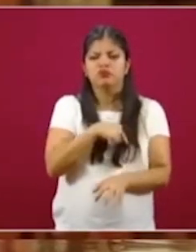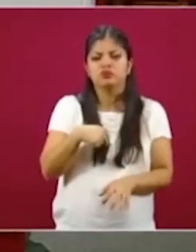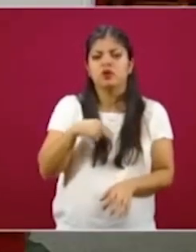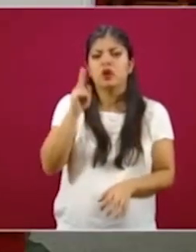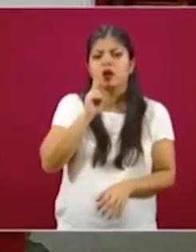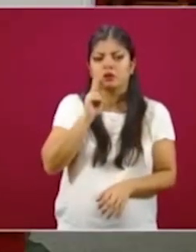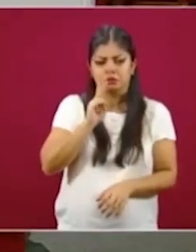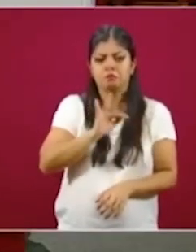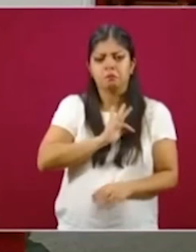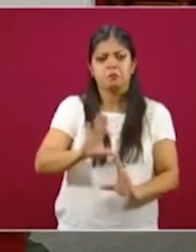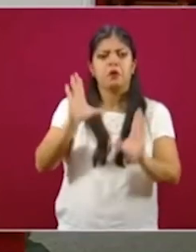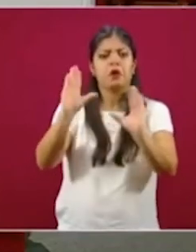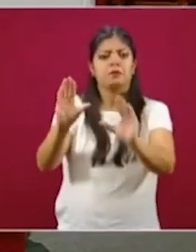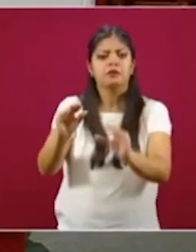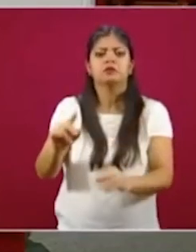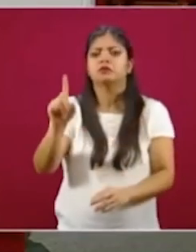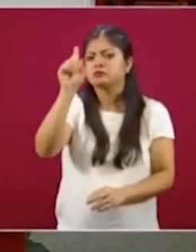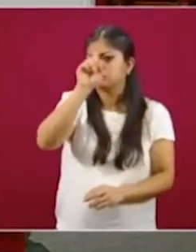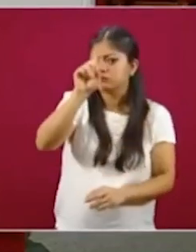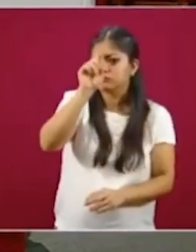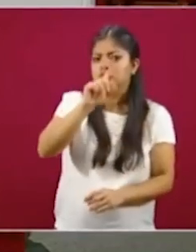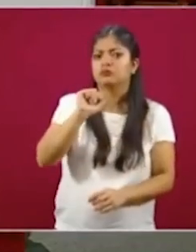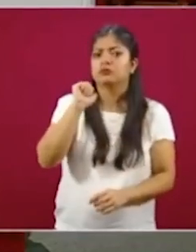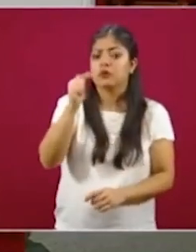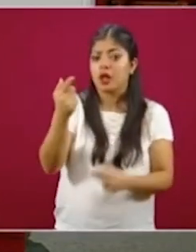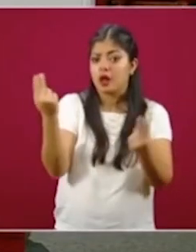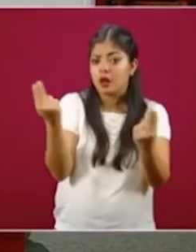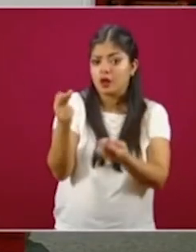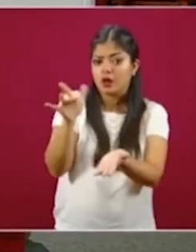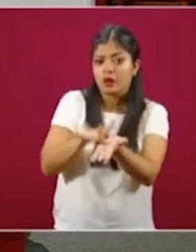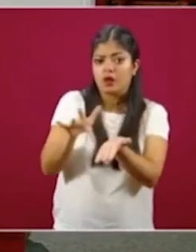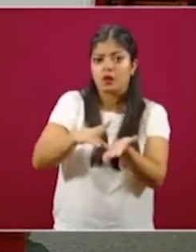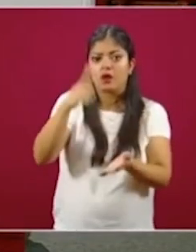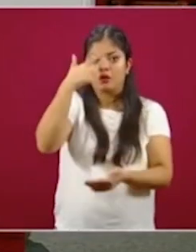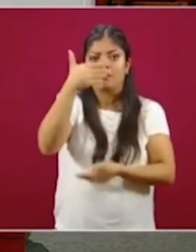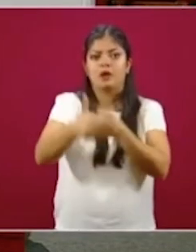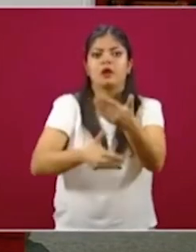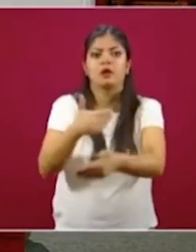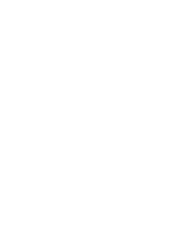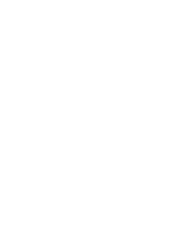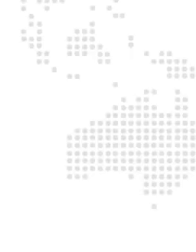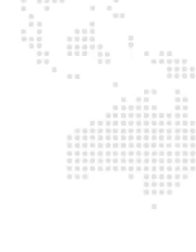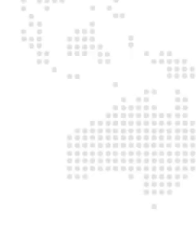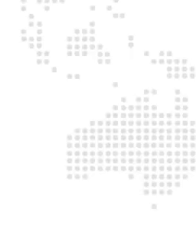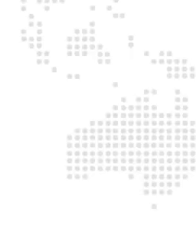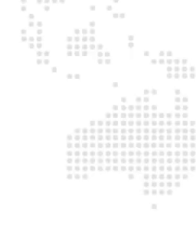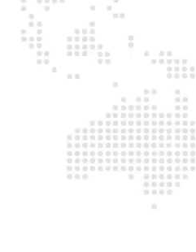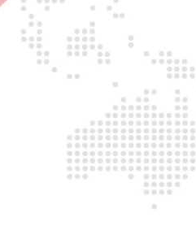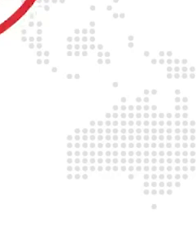de darles la capacitación, la orientación, el apoyo necesario para avanzar en el registro de sus marcas.